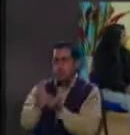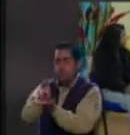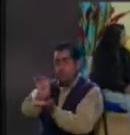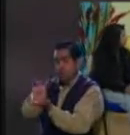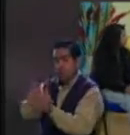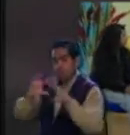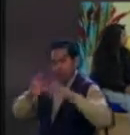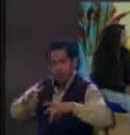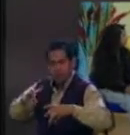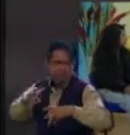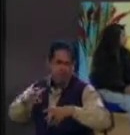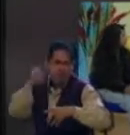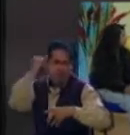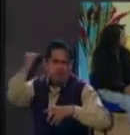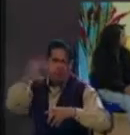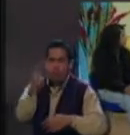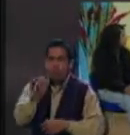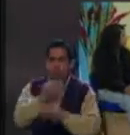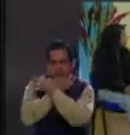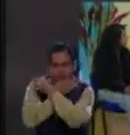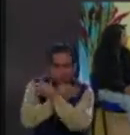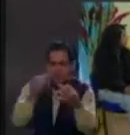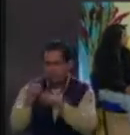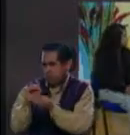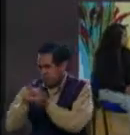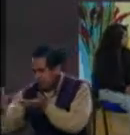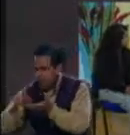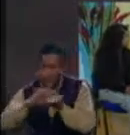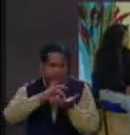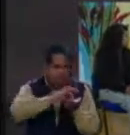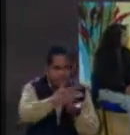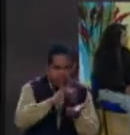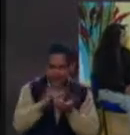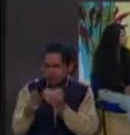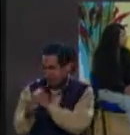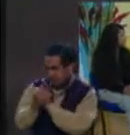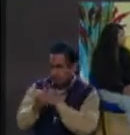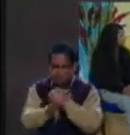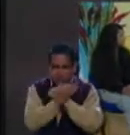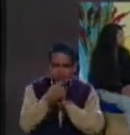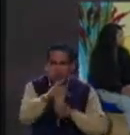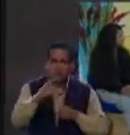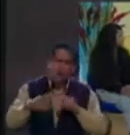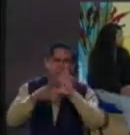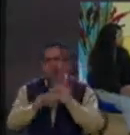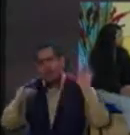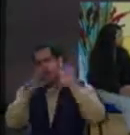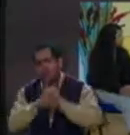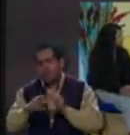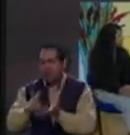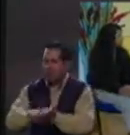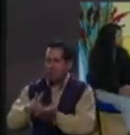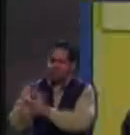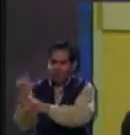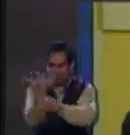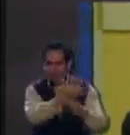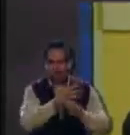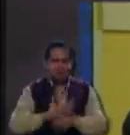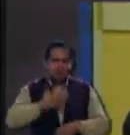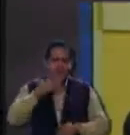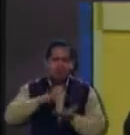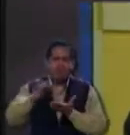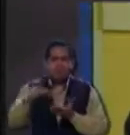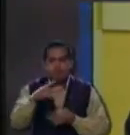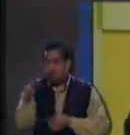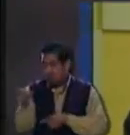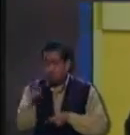grupo con discapacidad. Yo por lo cual, pues les quiero agradecer mucho su presencia. Realmente sus comentarios han sido muy valiosos.